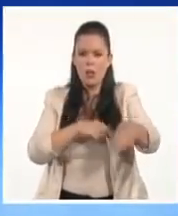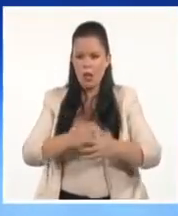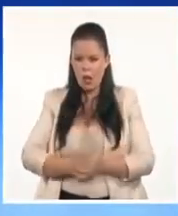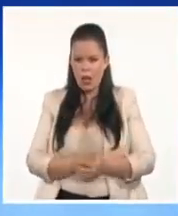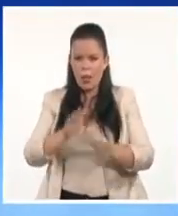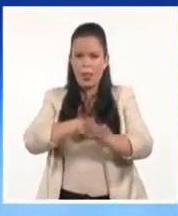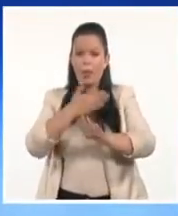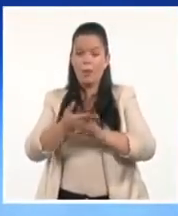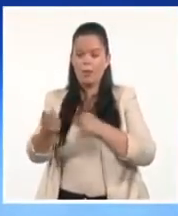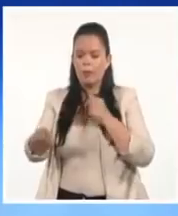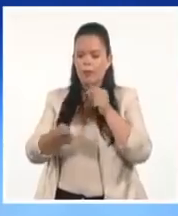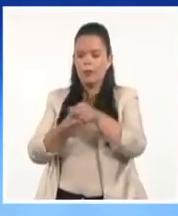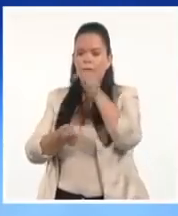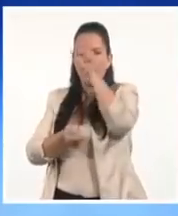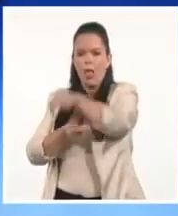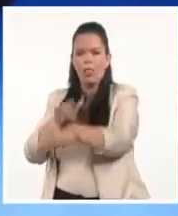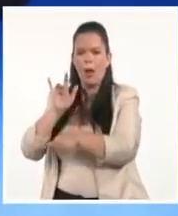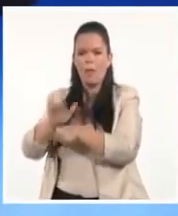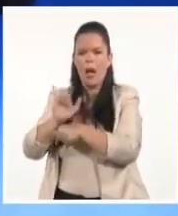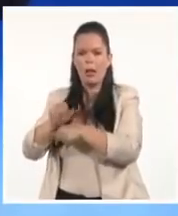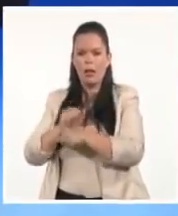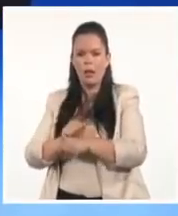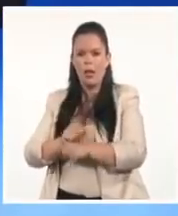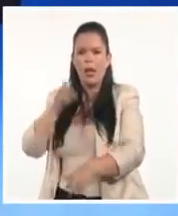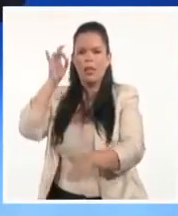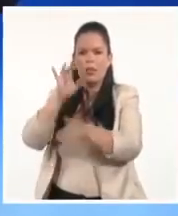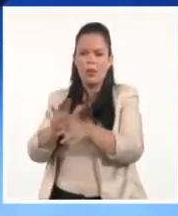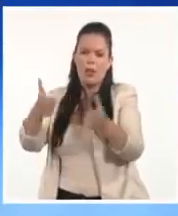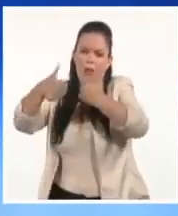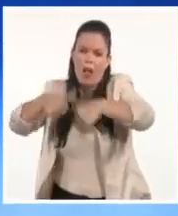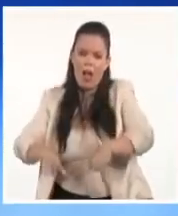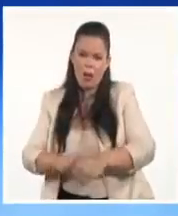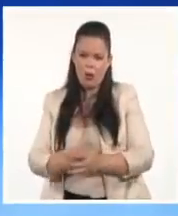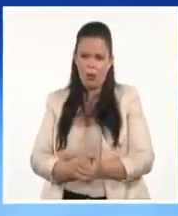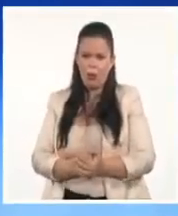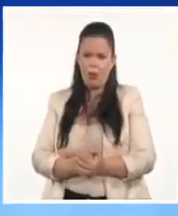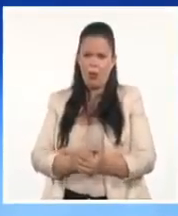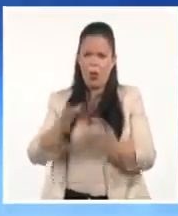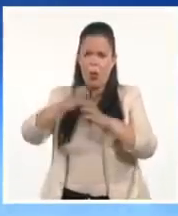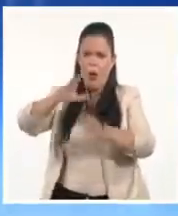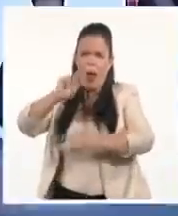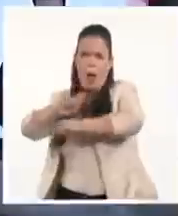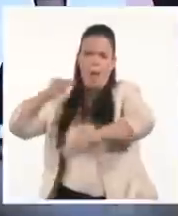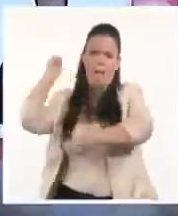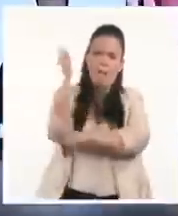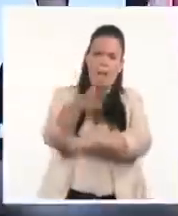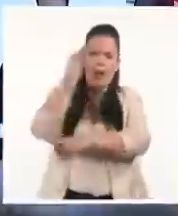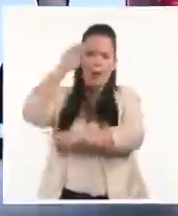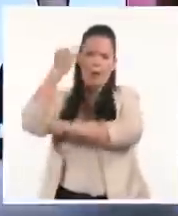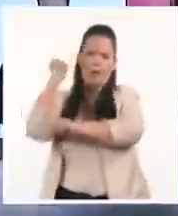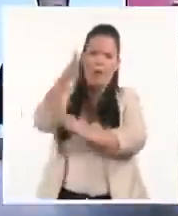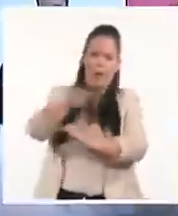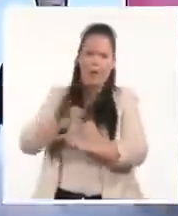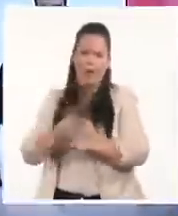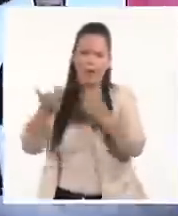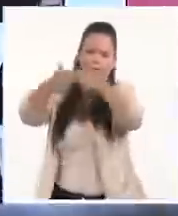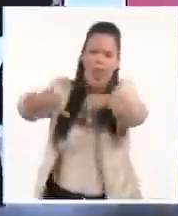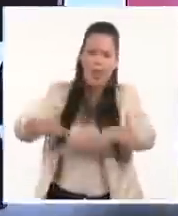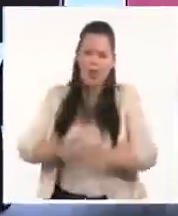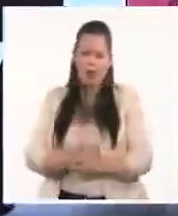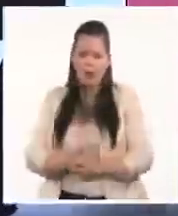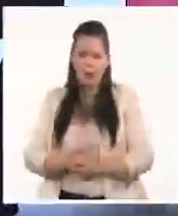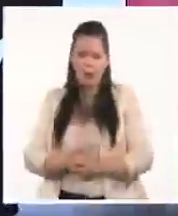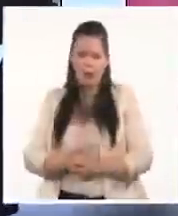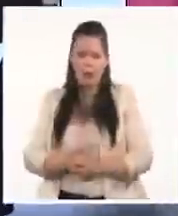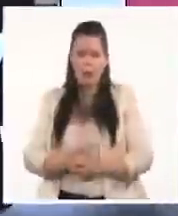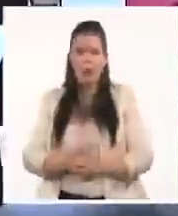primeros incidentes violentos allí. Se lanzan piedras, botellas, enfrentamientos. Minutos después de las 2 de la tarde, después de las 2, aquí ven, llega